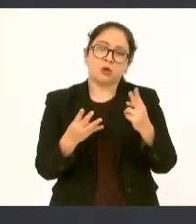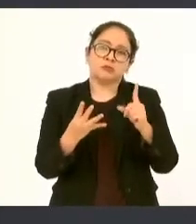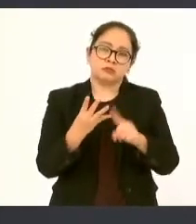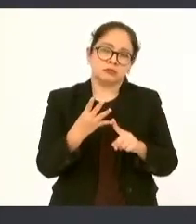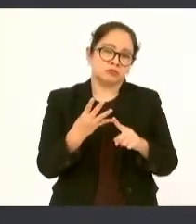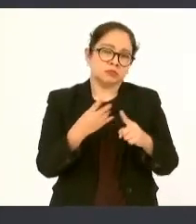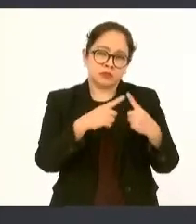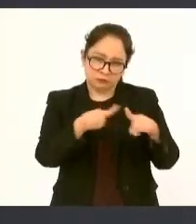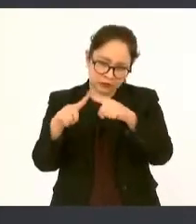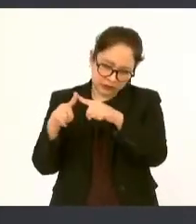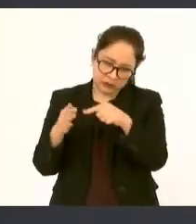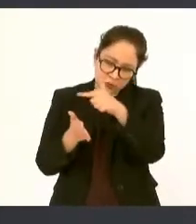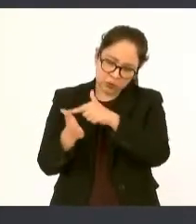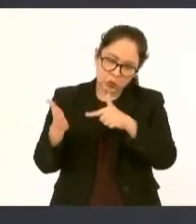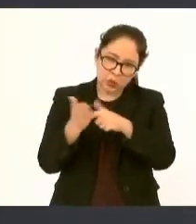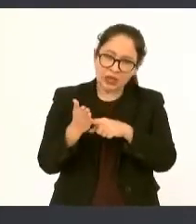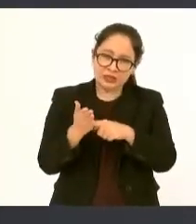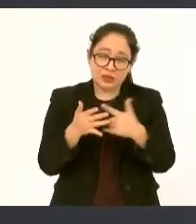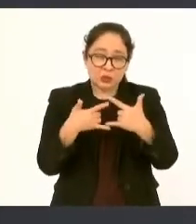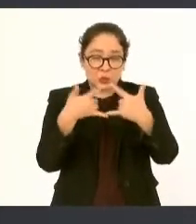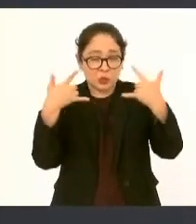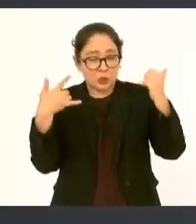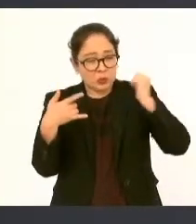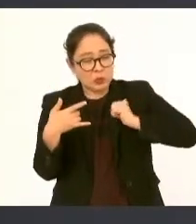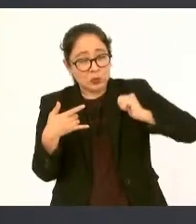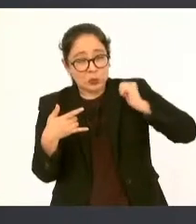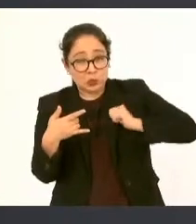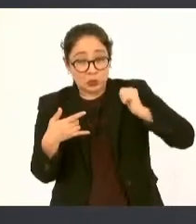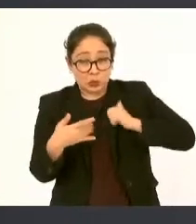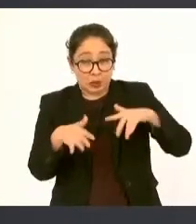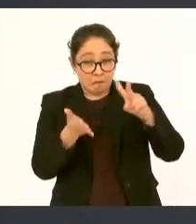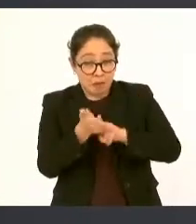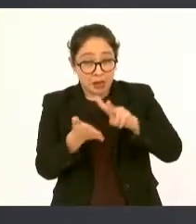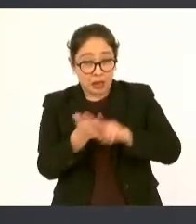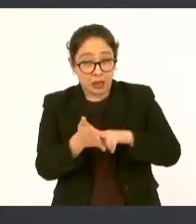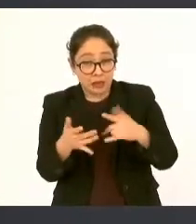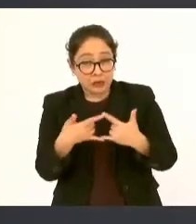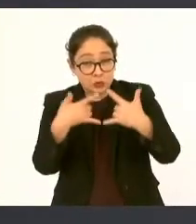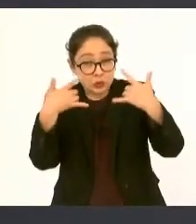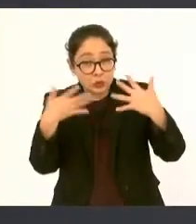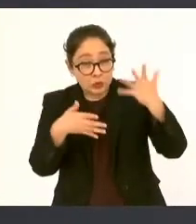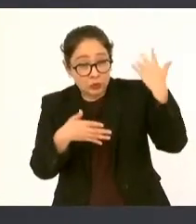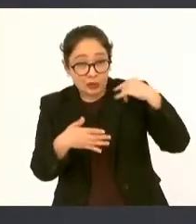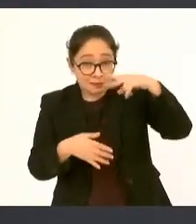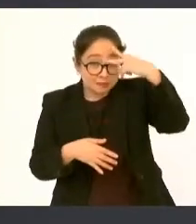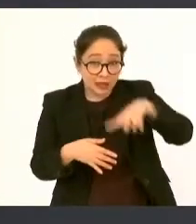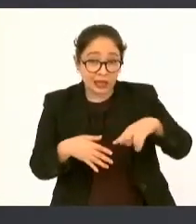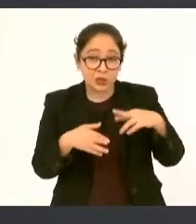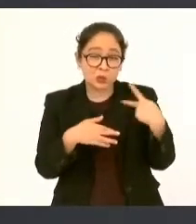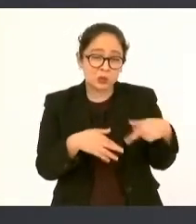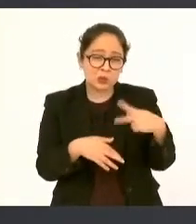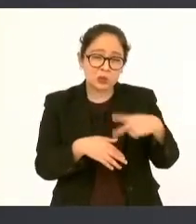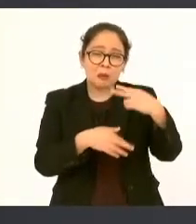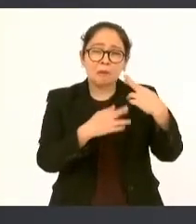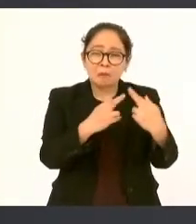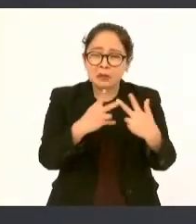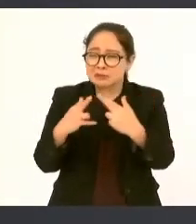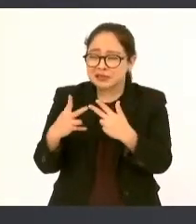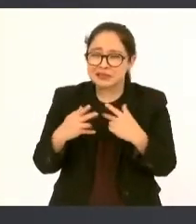sitios históricos del patrimonio histórico de México y